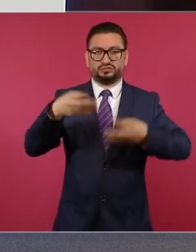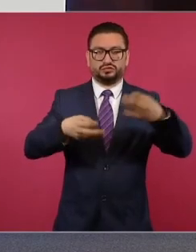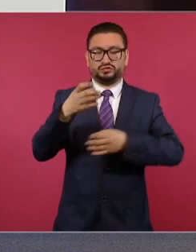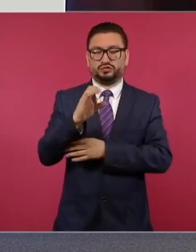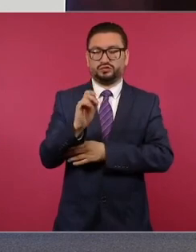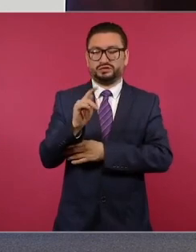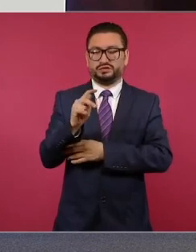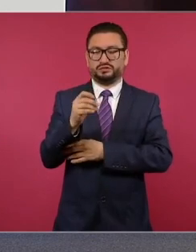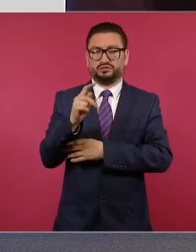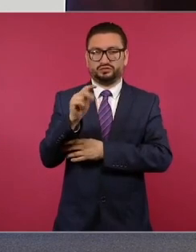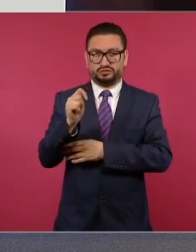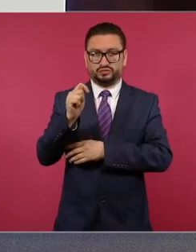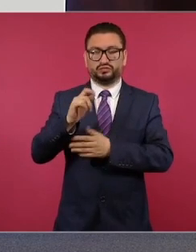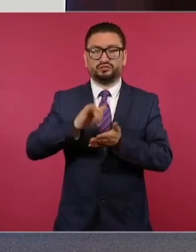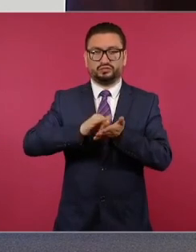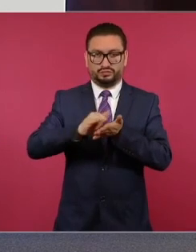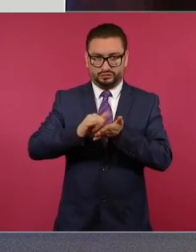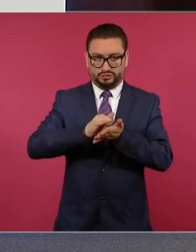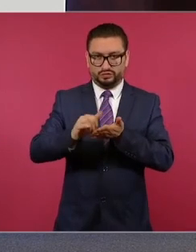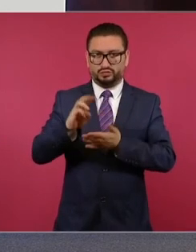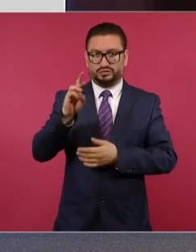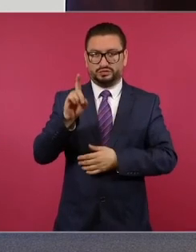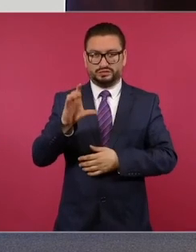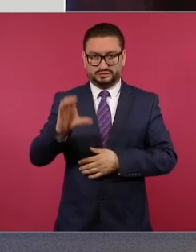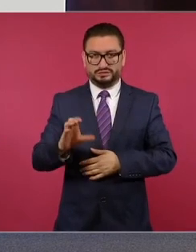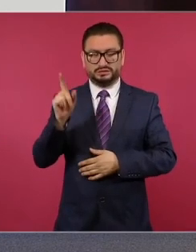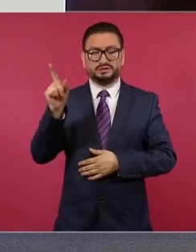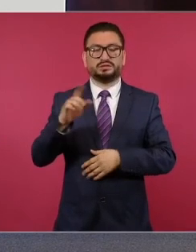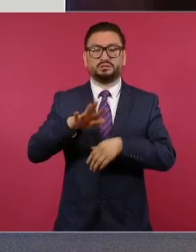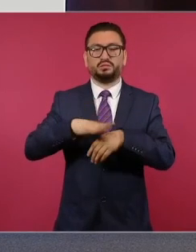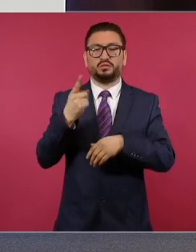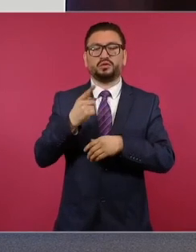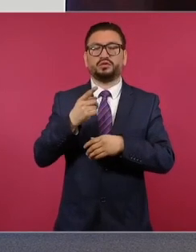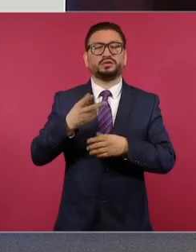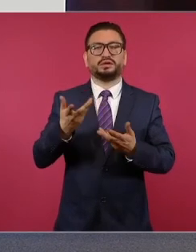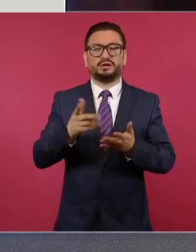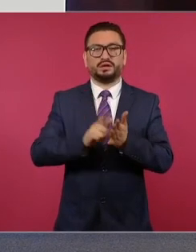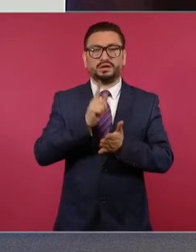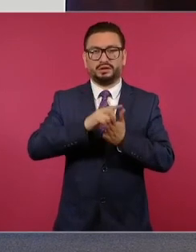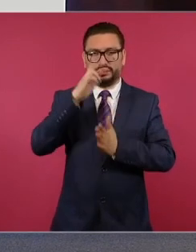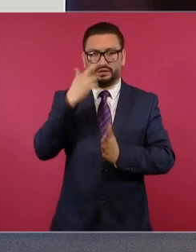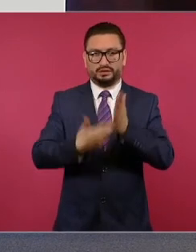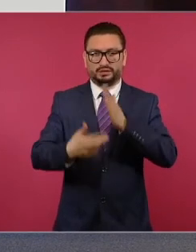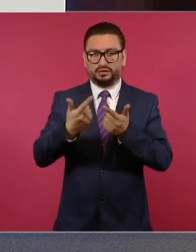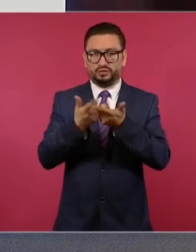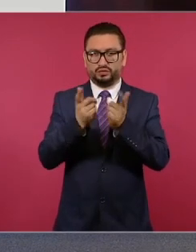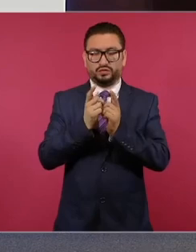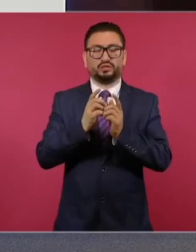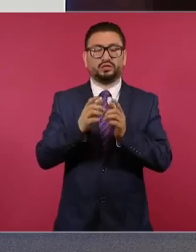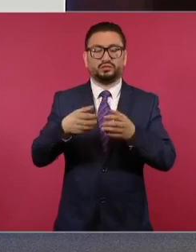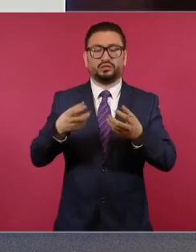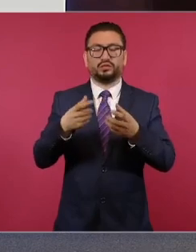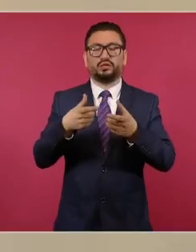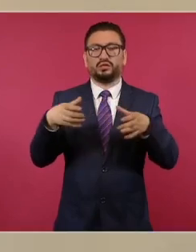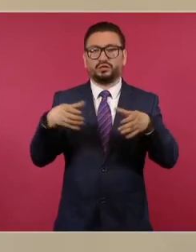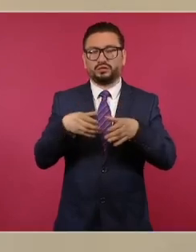Connecticut, Nueva York y Washington, principalmente por los delitos de asociación delictuosa y contra la salud,